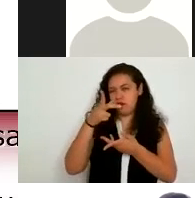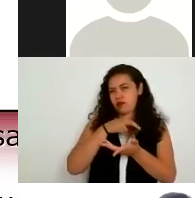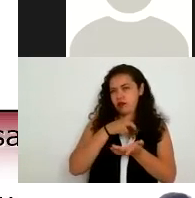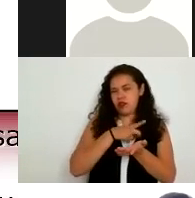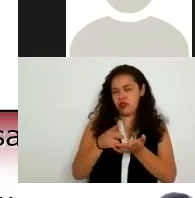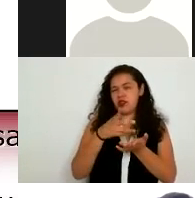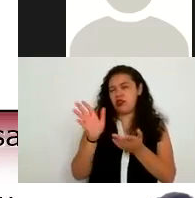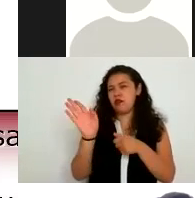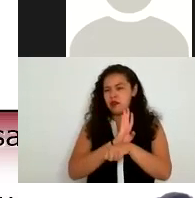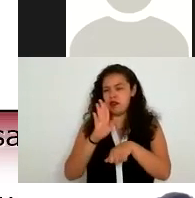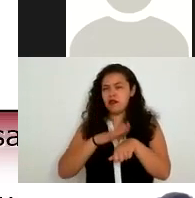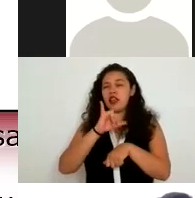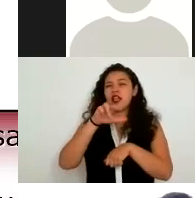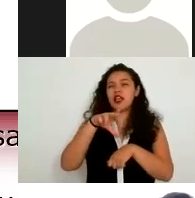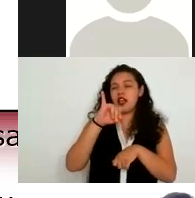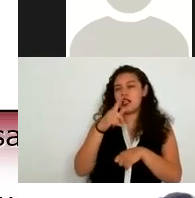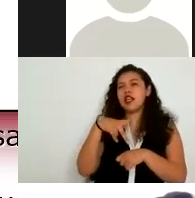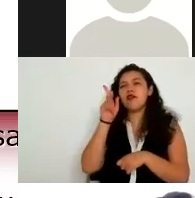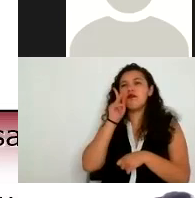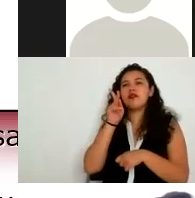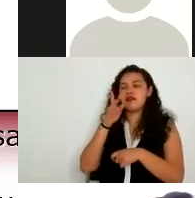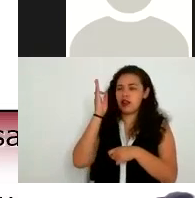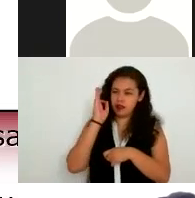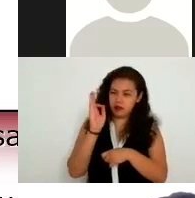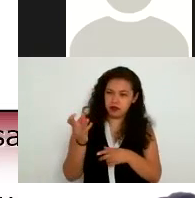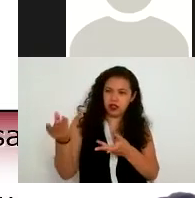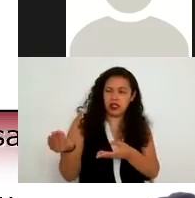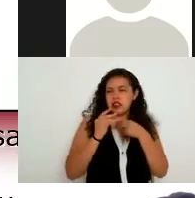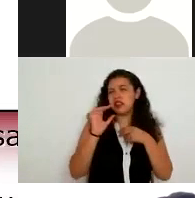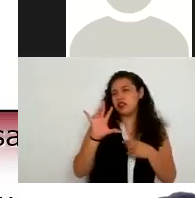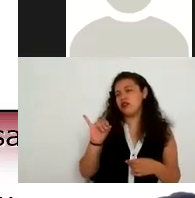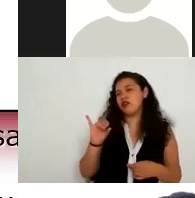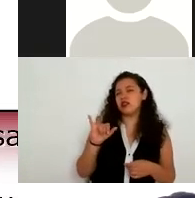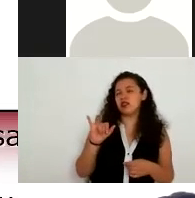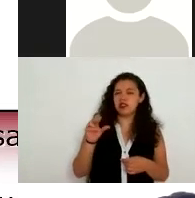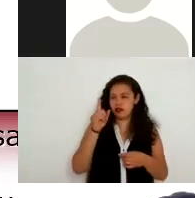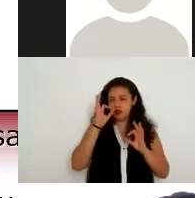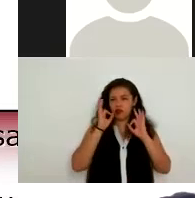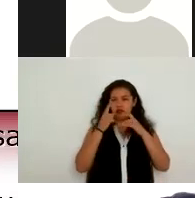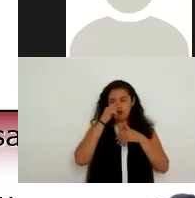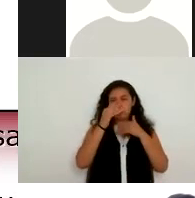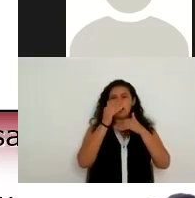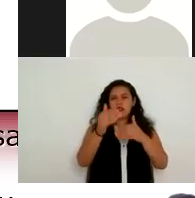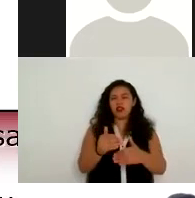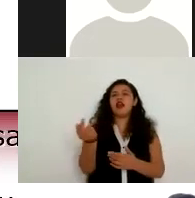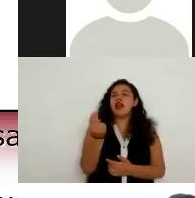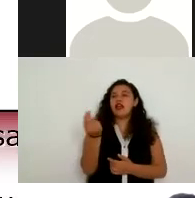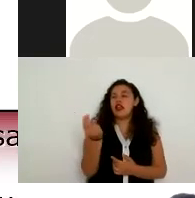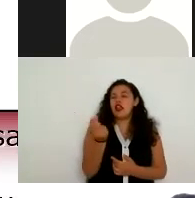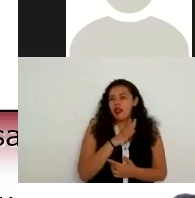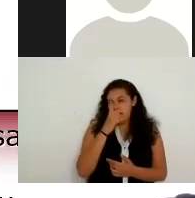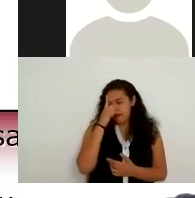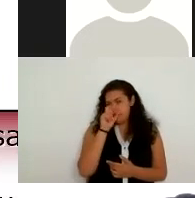INAI desahoga esas pruebas admitidas y en su caso puede solicitar aquellas adicionales que estimen necesarias asimismo